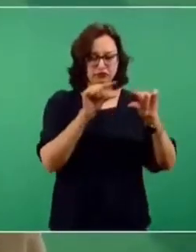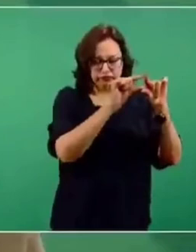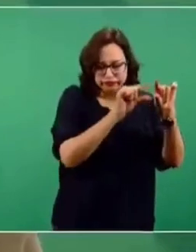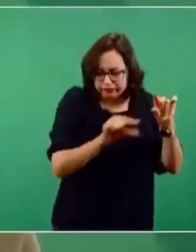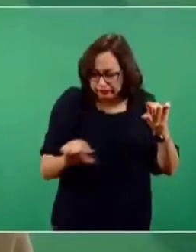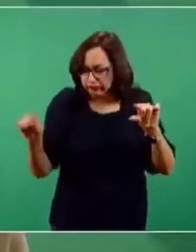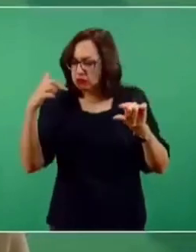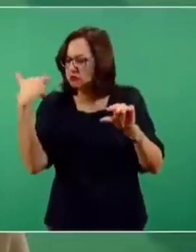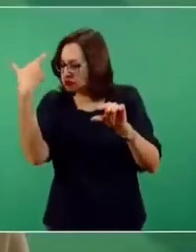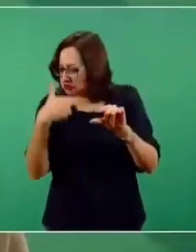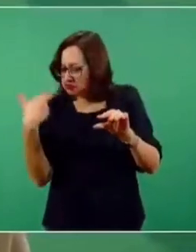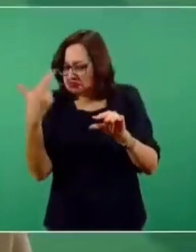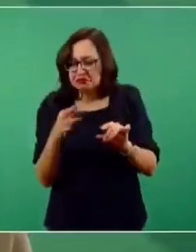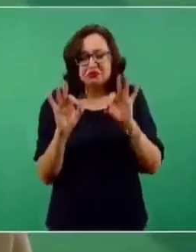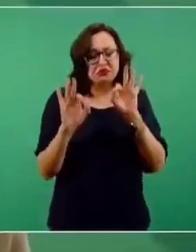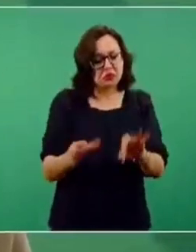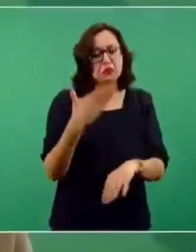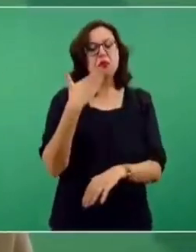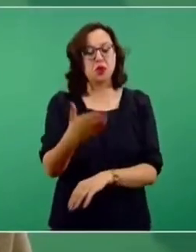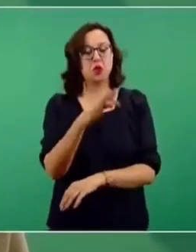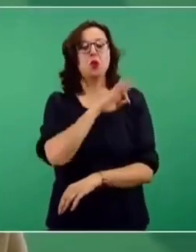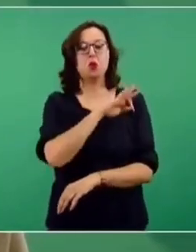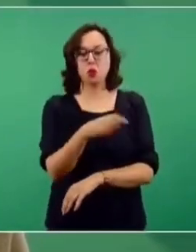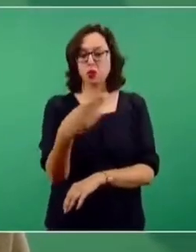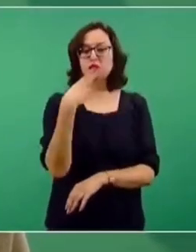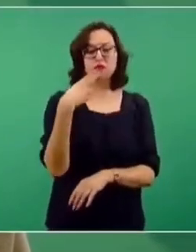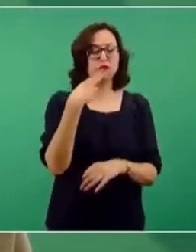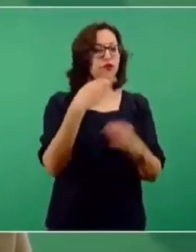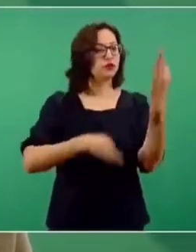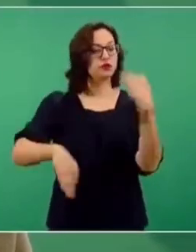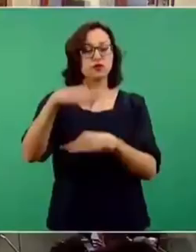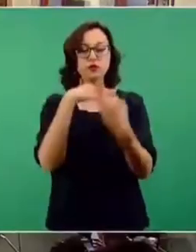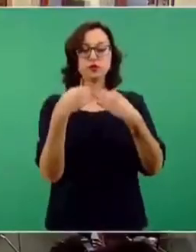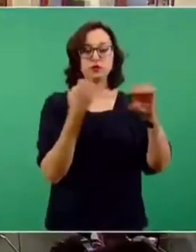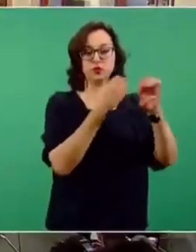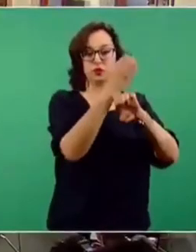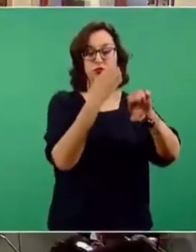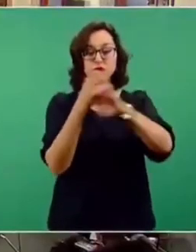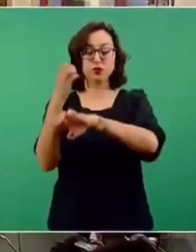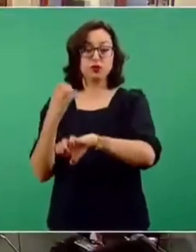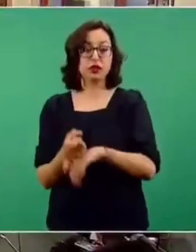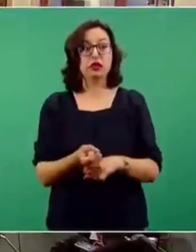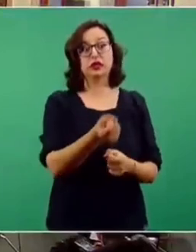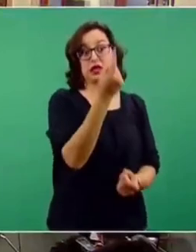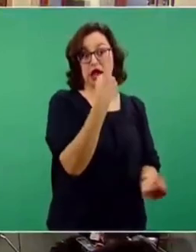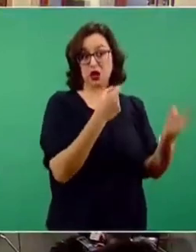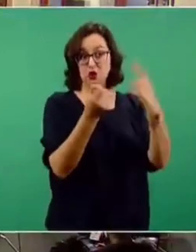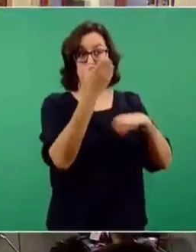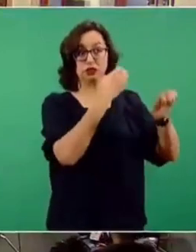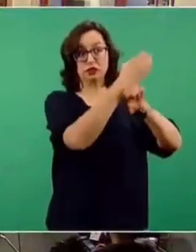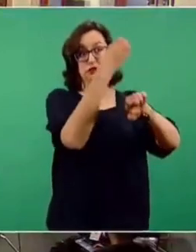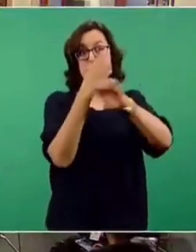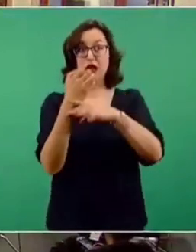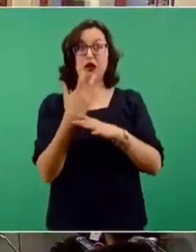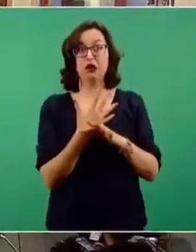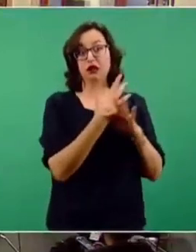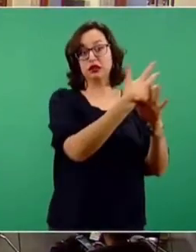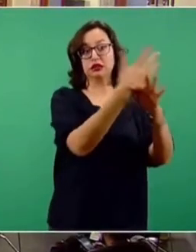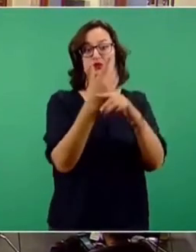se pueden utilizar perfectamente en todas las entidades. Las entidades que habían reportado inicialmente habían sido